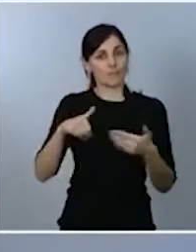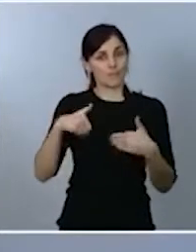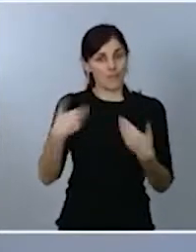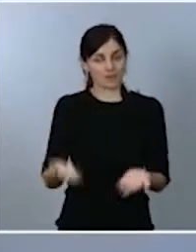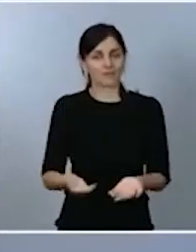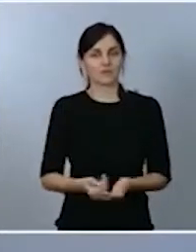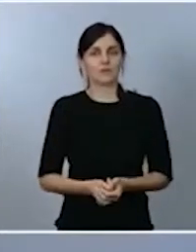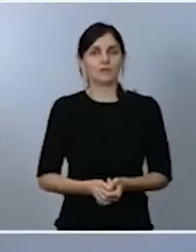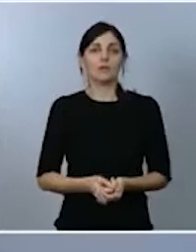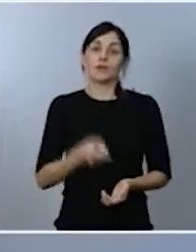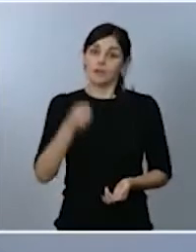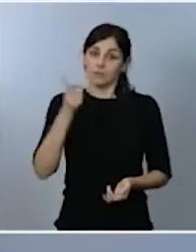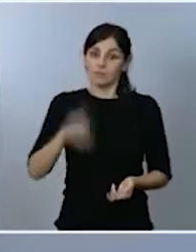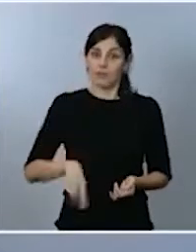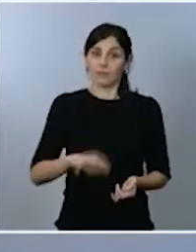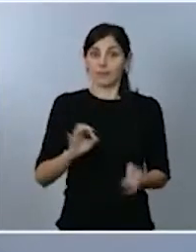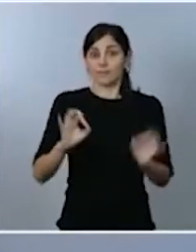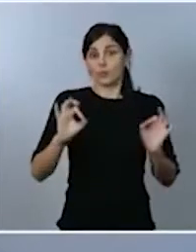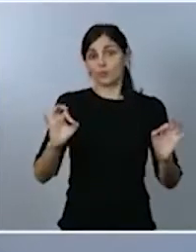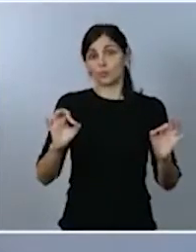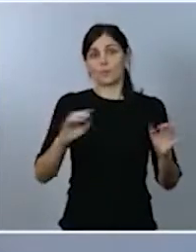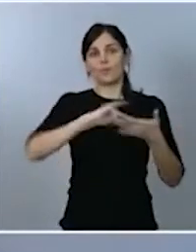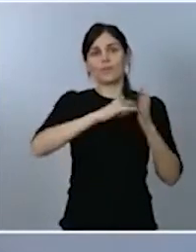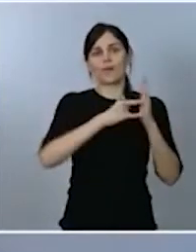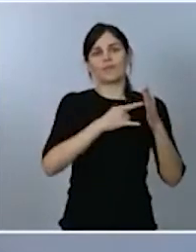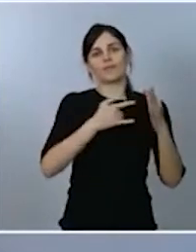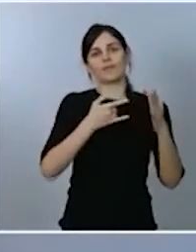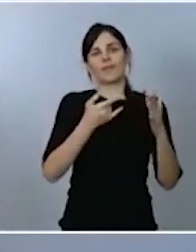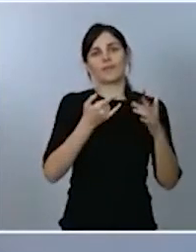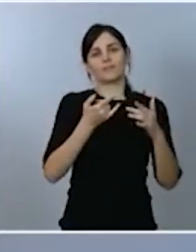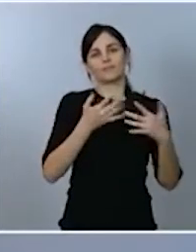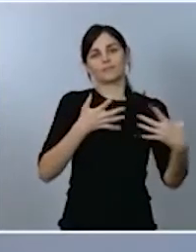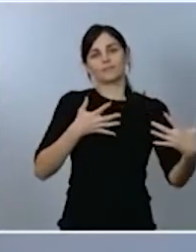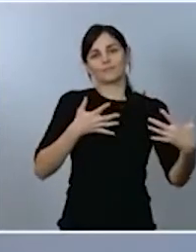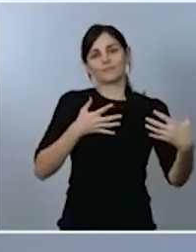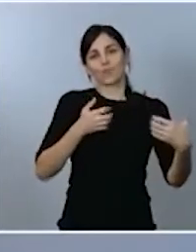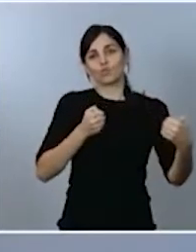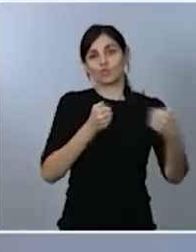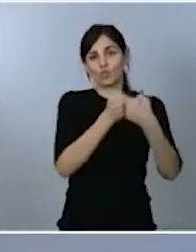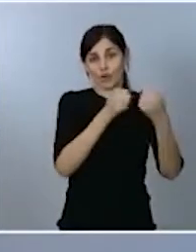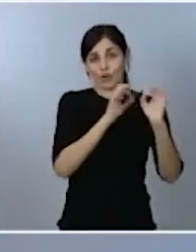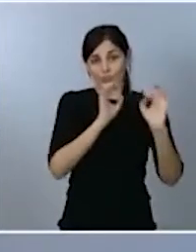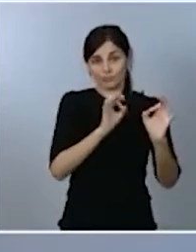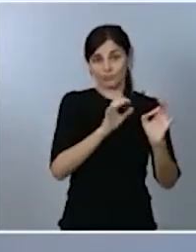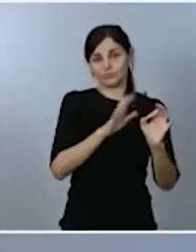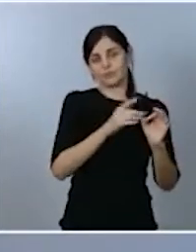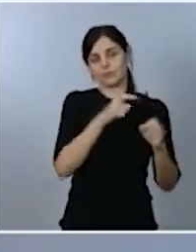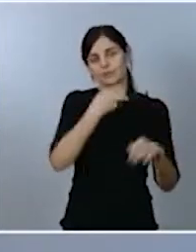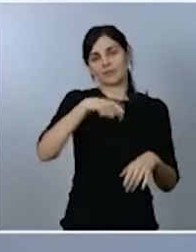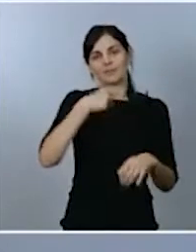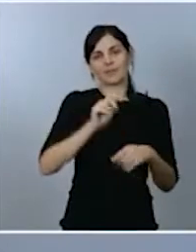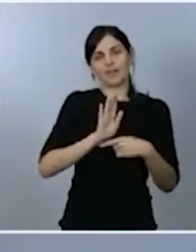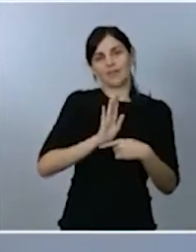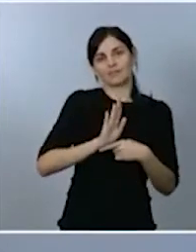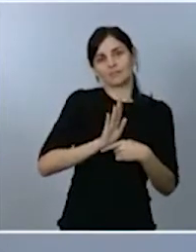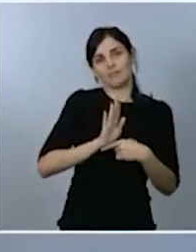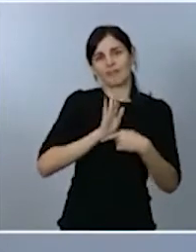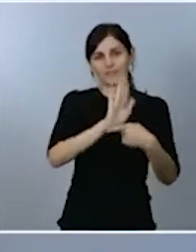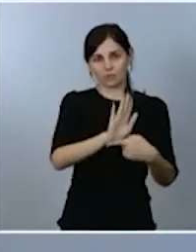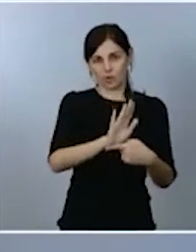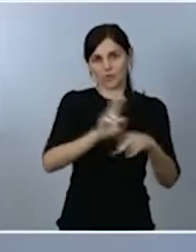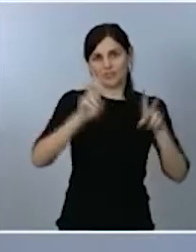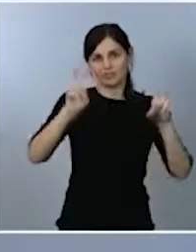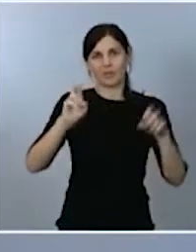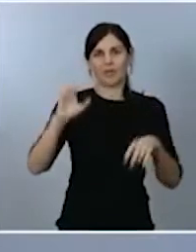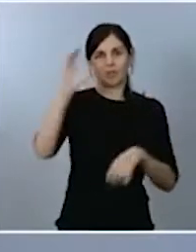choque que el presidente presentó en julio de este año para la ciencia y innovación. Y, bueno, pues da cumplimiento a la mayor